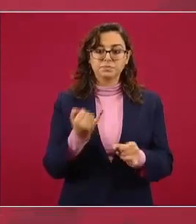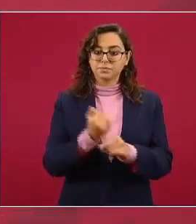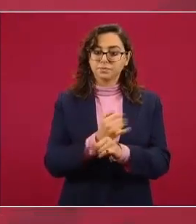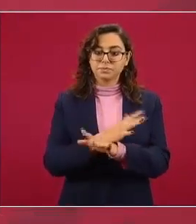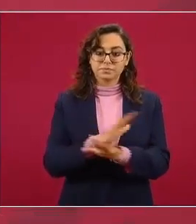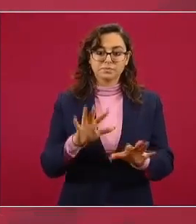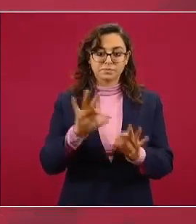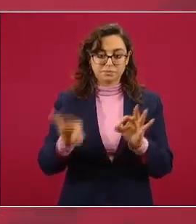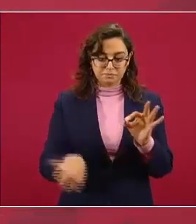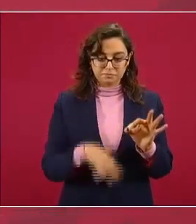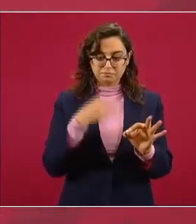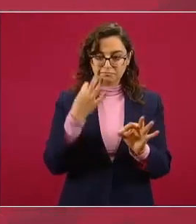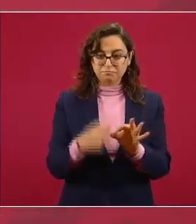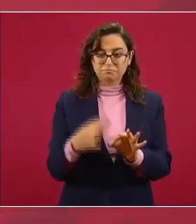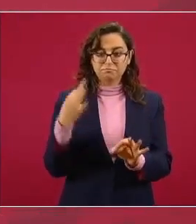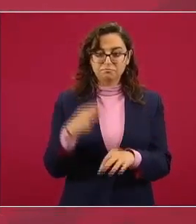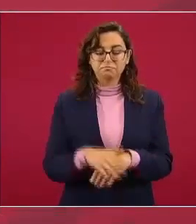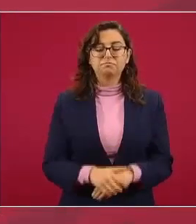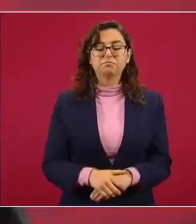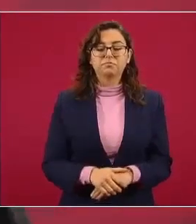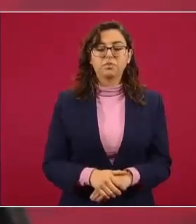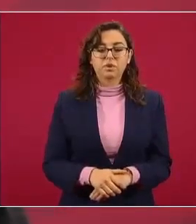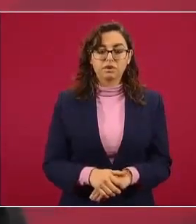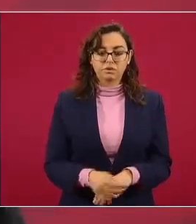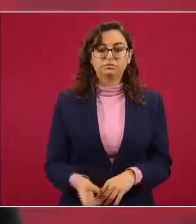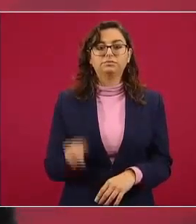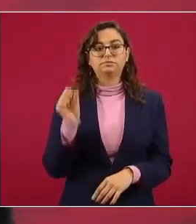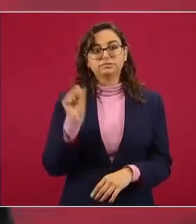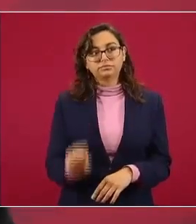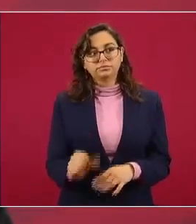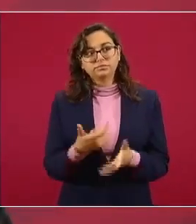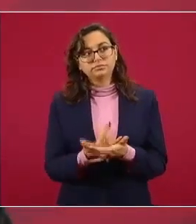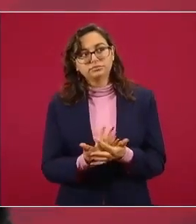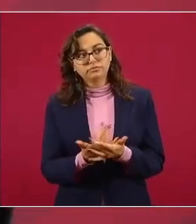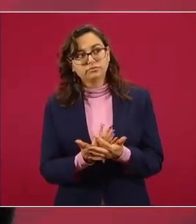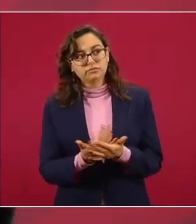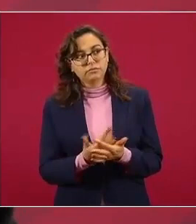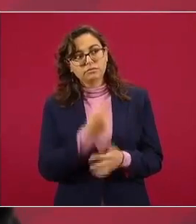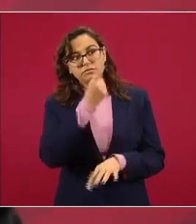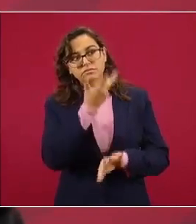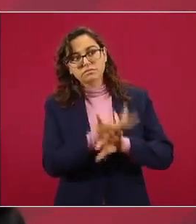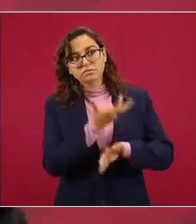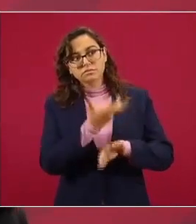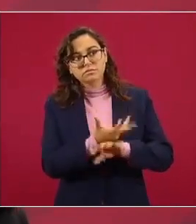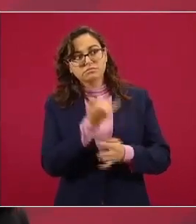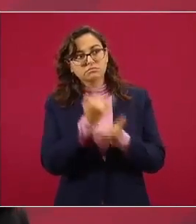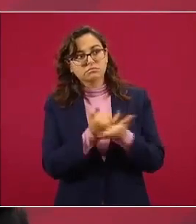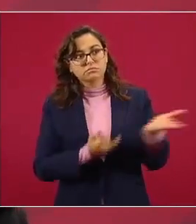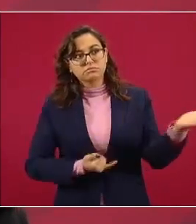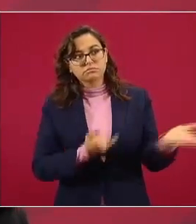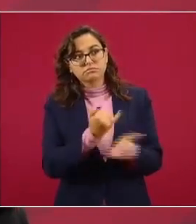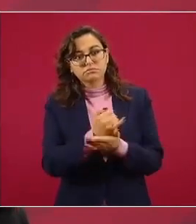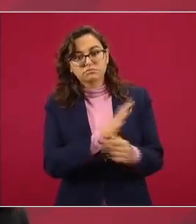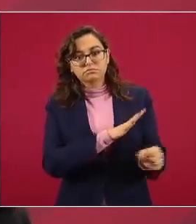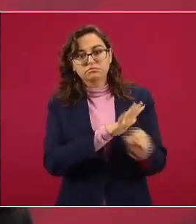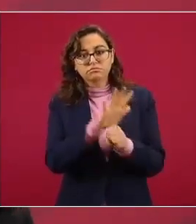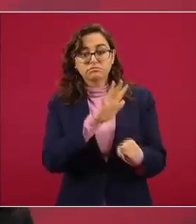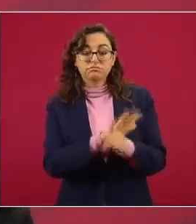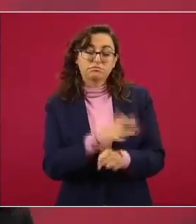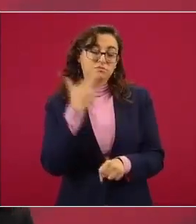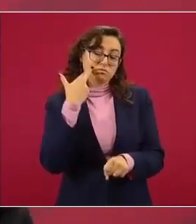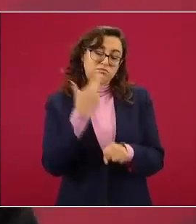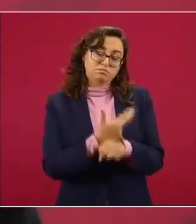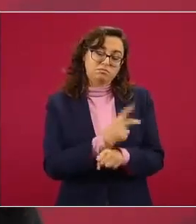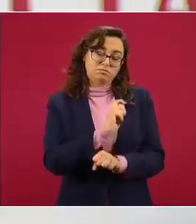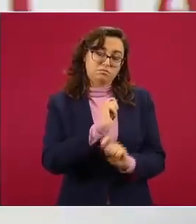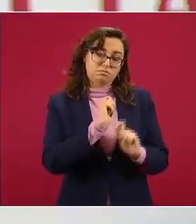señalo que el día de hoy estaremos muy atentos al desarrollo de esta audiencia a lo que acuerde la jueza de acuerdo a sus atribuciones